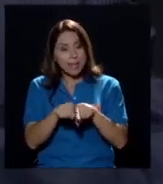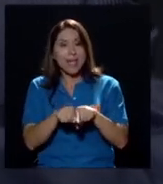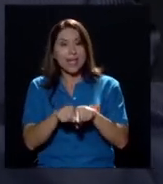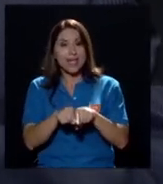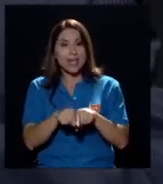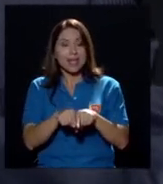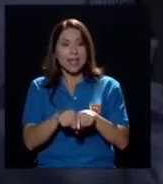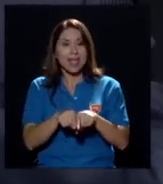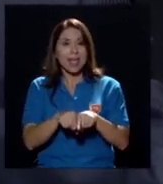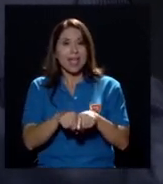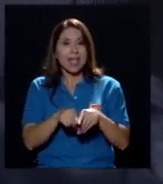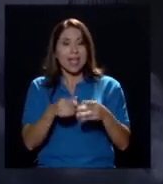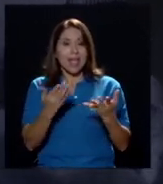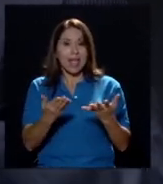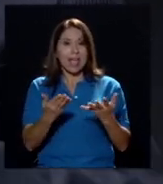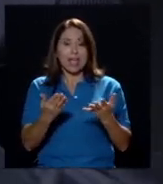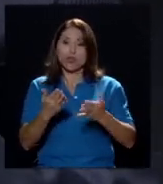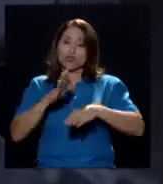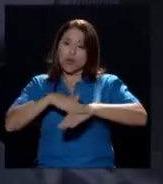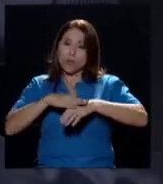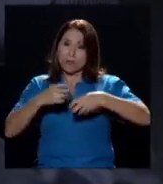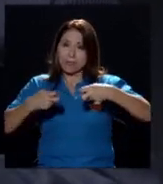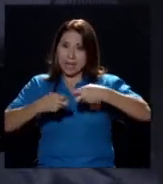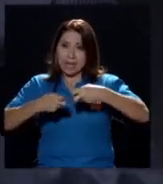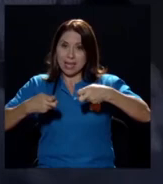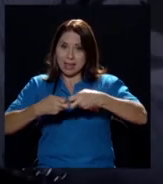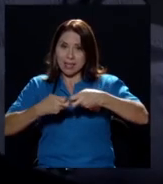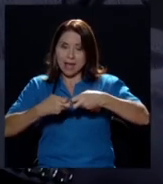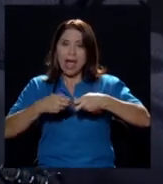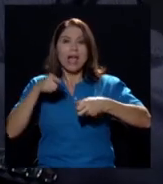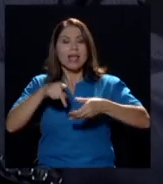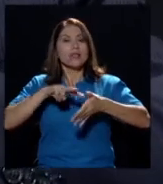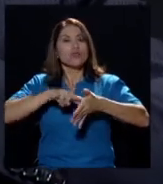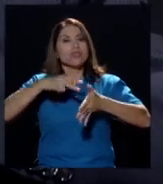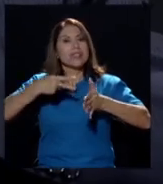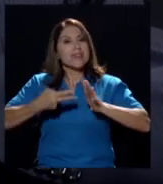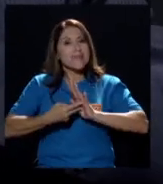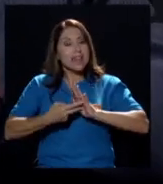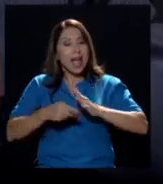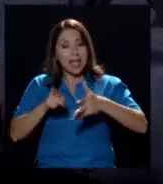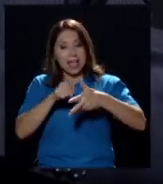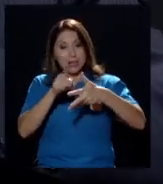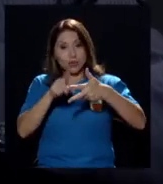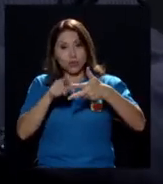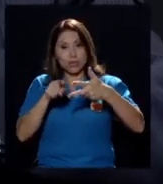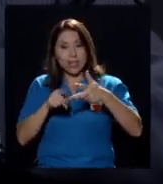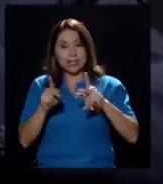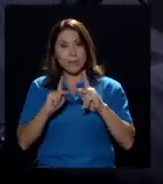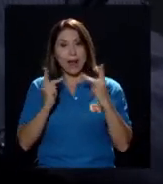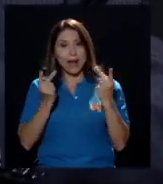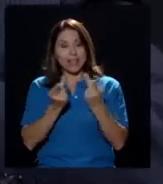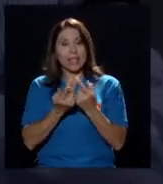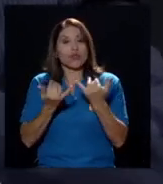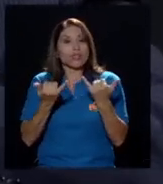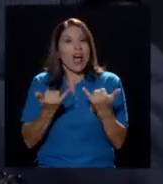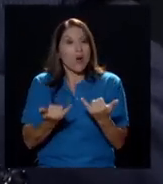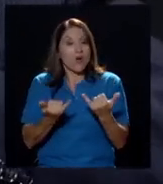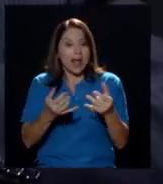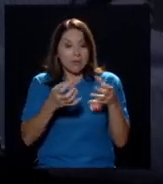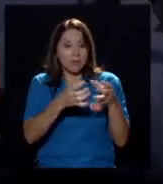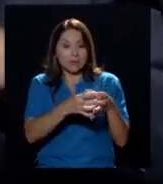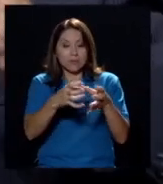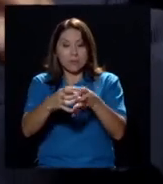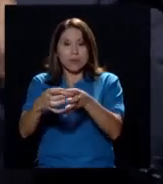energético. Y eso significa que esos tres partidos ahora tienen que juntarse